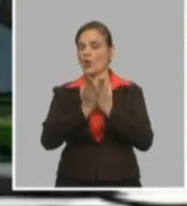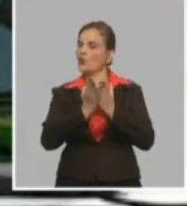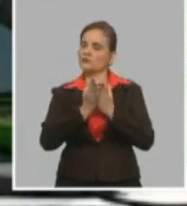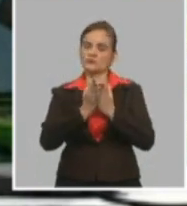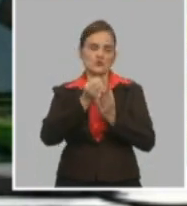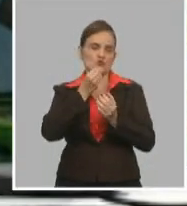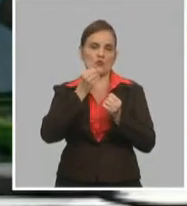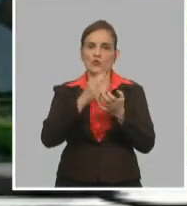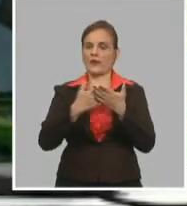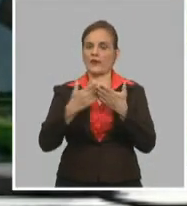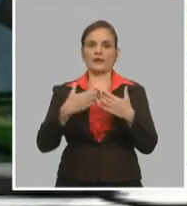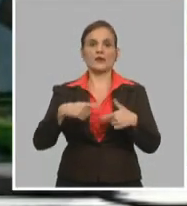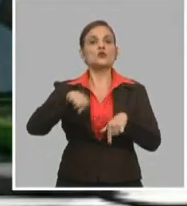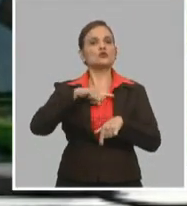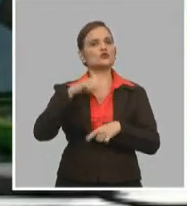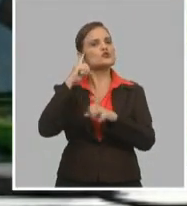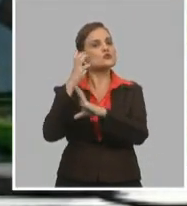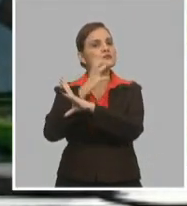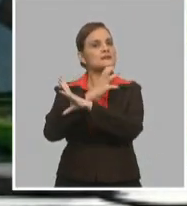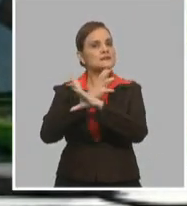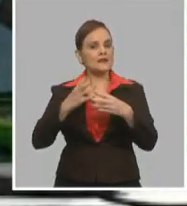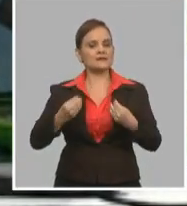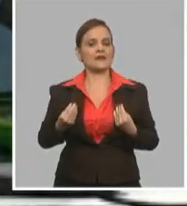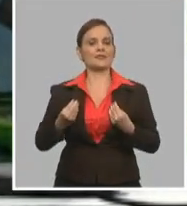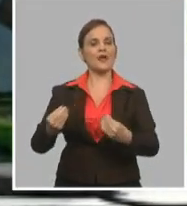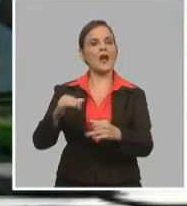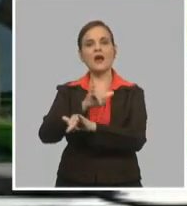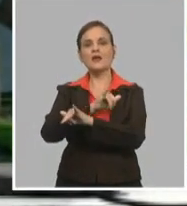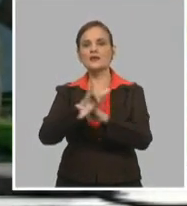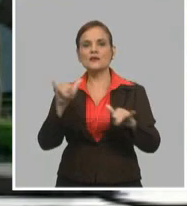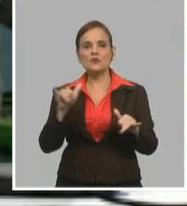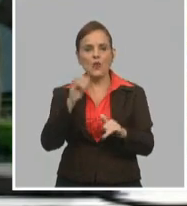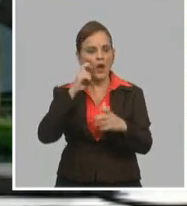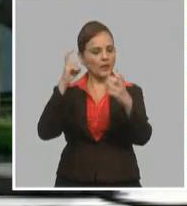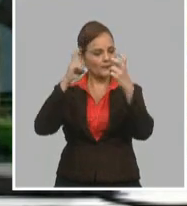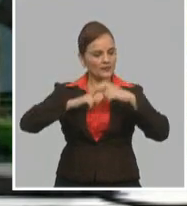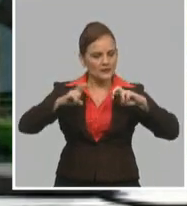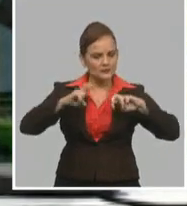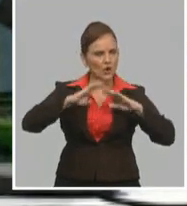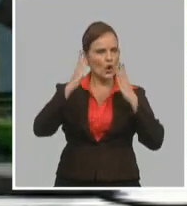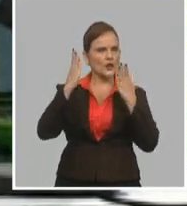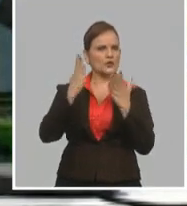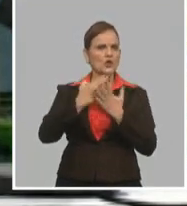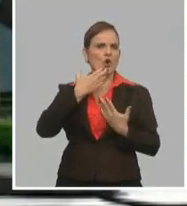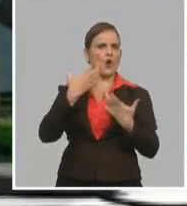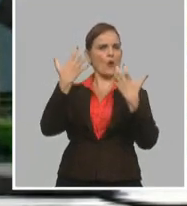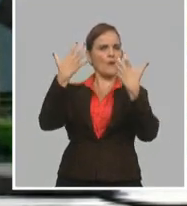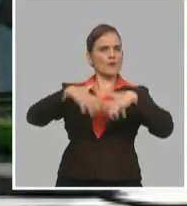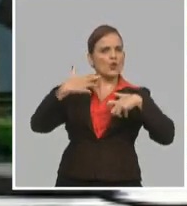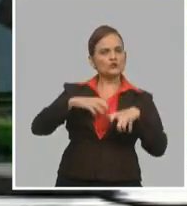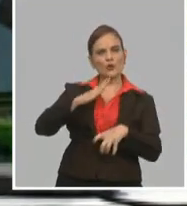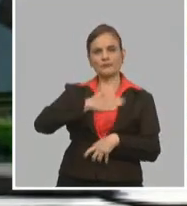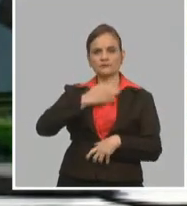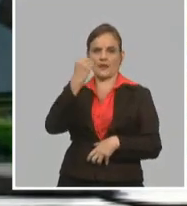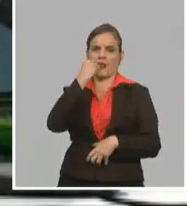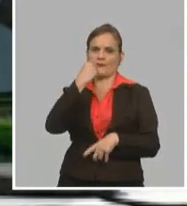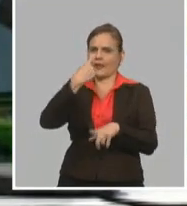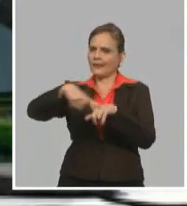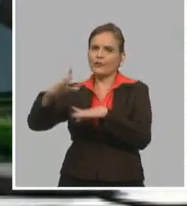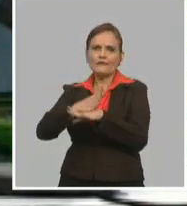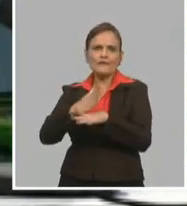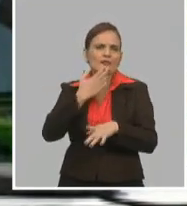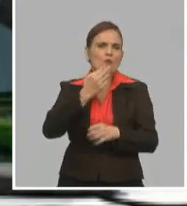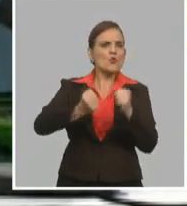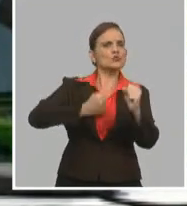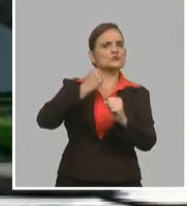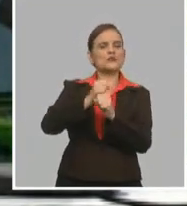Poniendo la ciencia en función de la producción, incorporando la universidad, nuestros científicos, estamos incorporando lo mejor